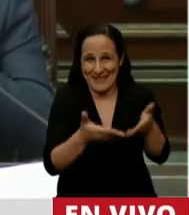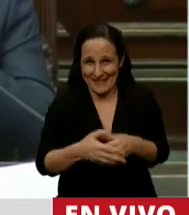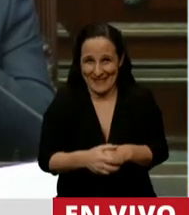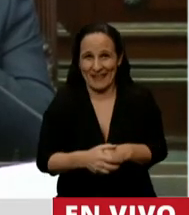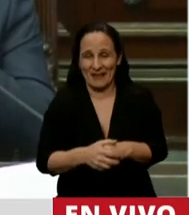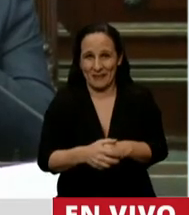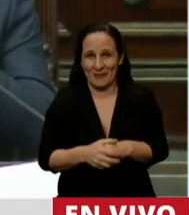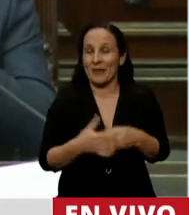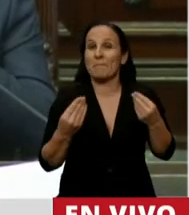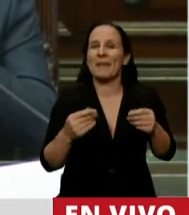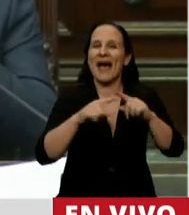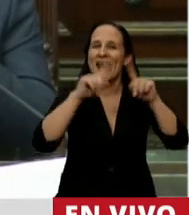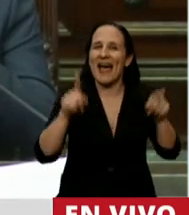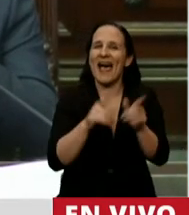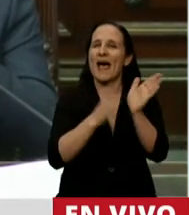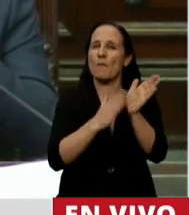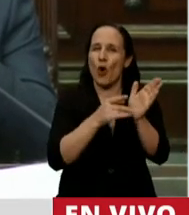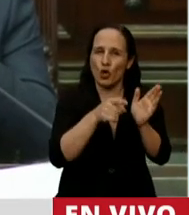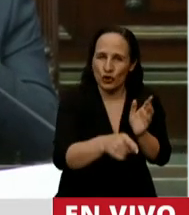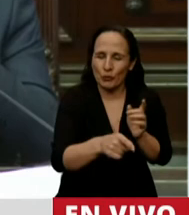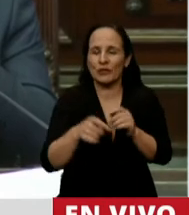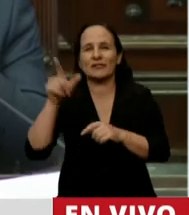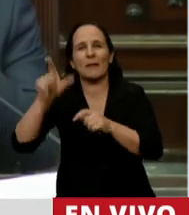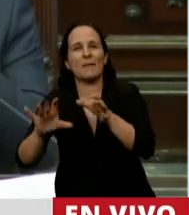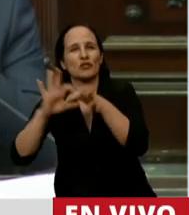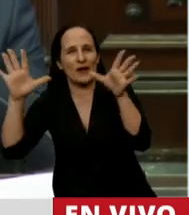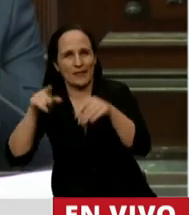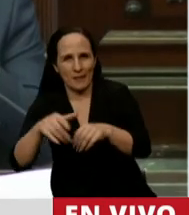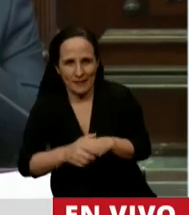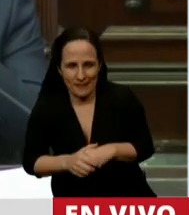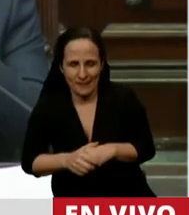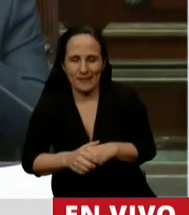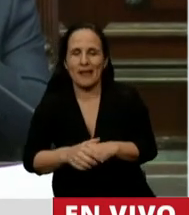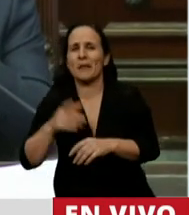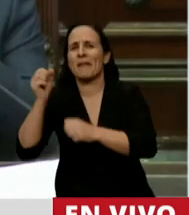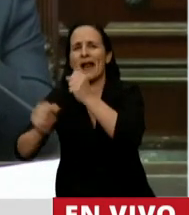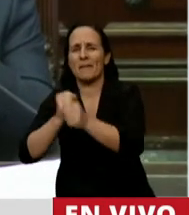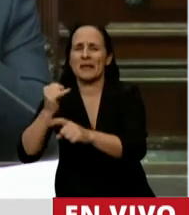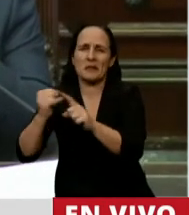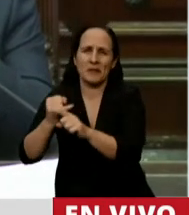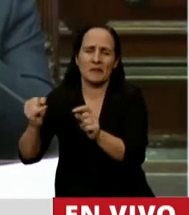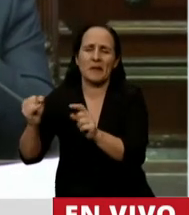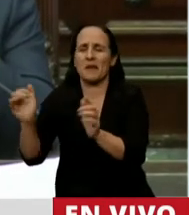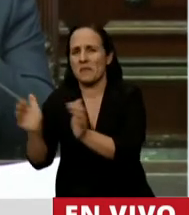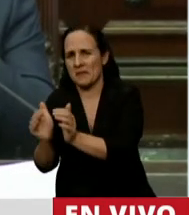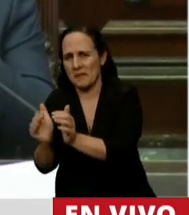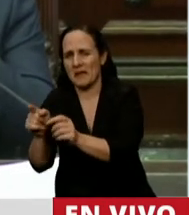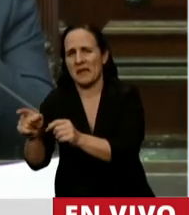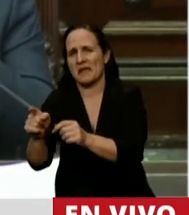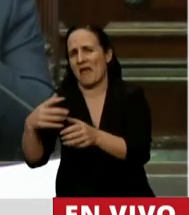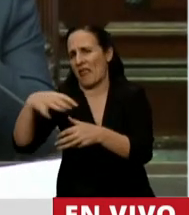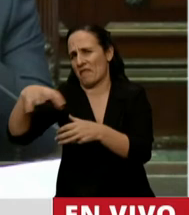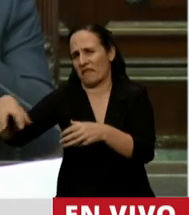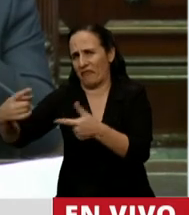dar a los monotributistas, a los autónomos, a las pequeñas, medianas y grandes empresas de todos los